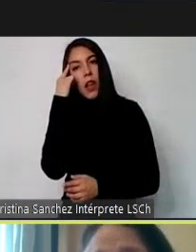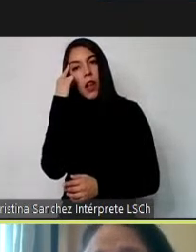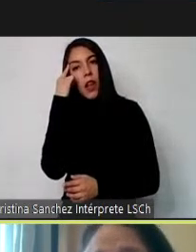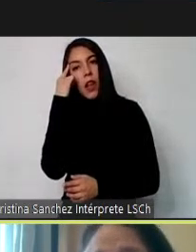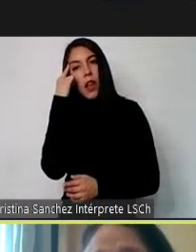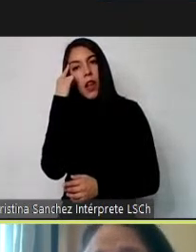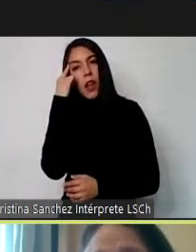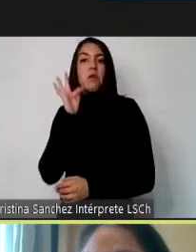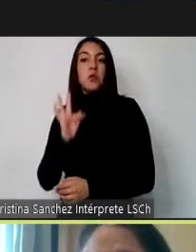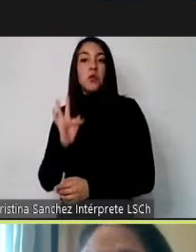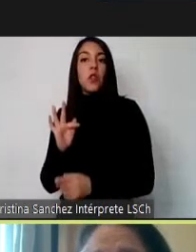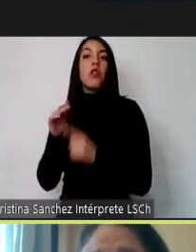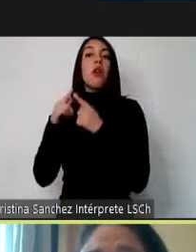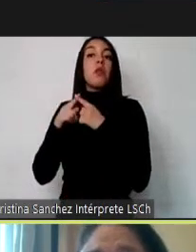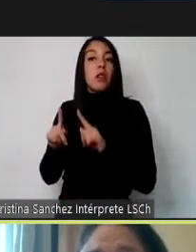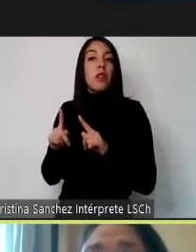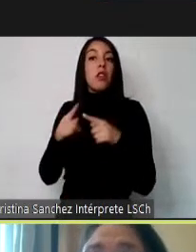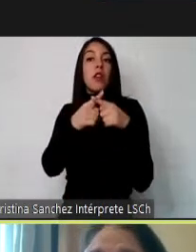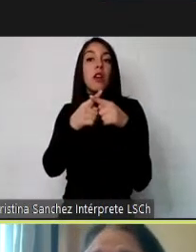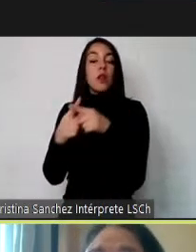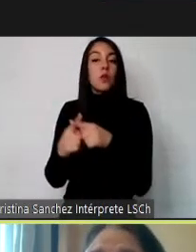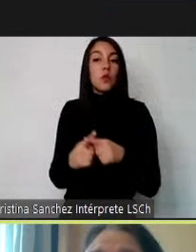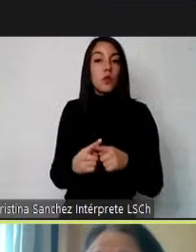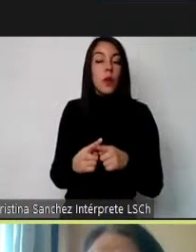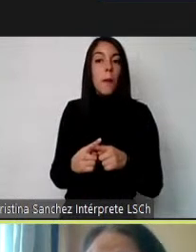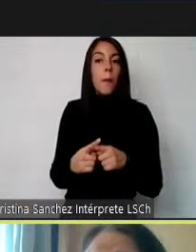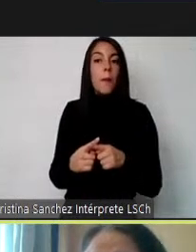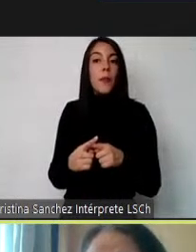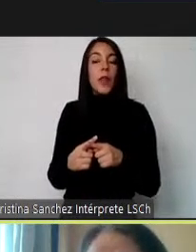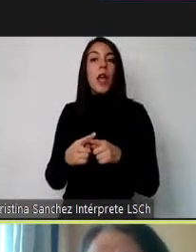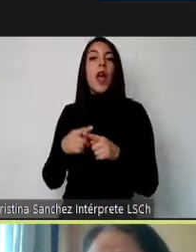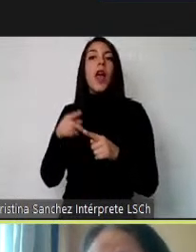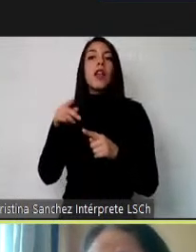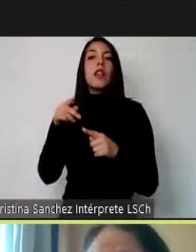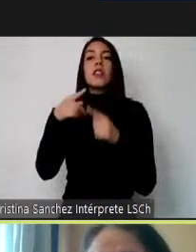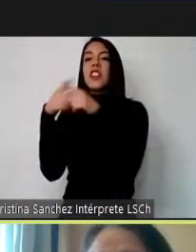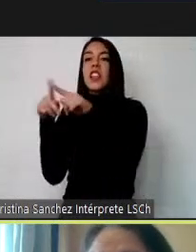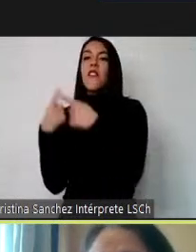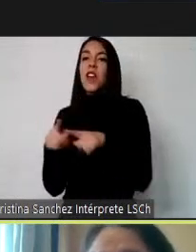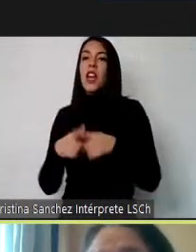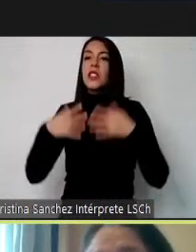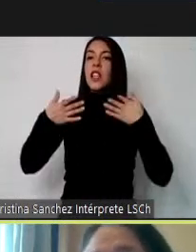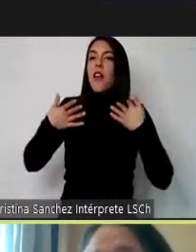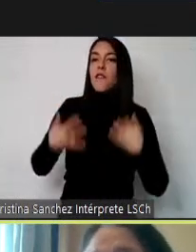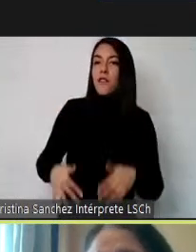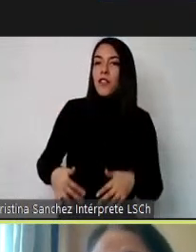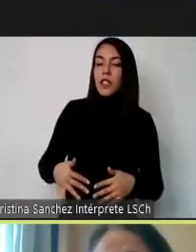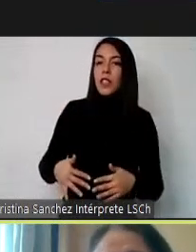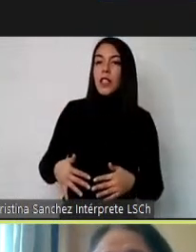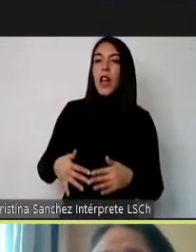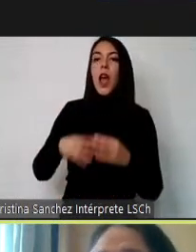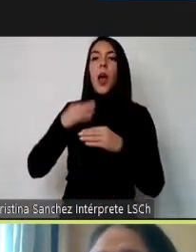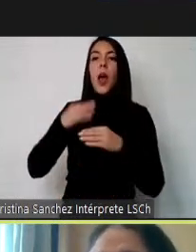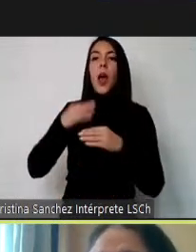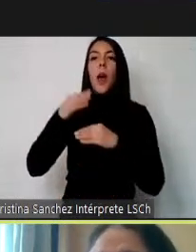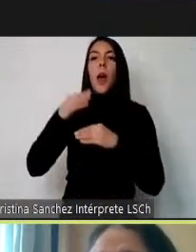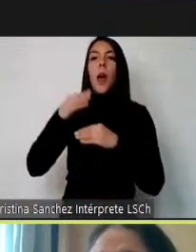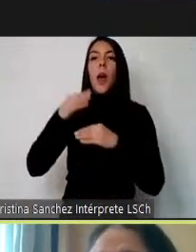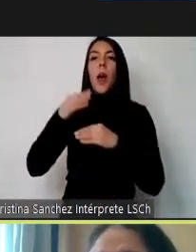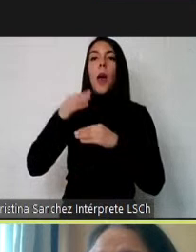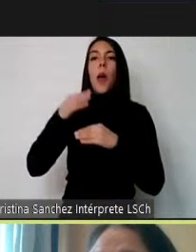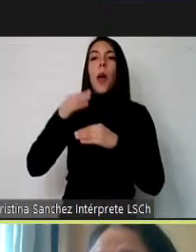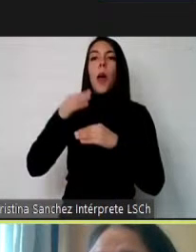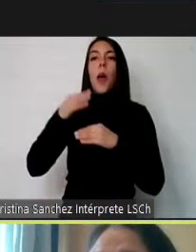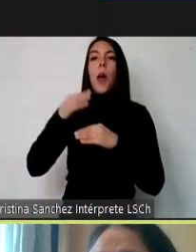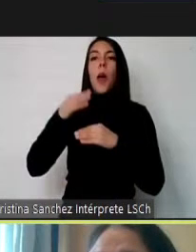manera diferente en la sociedad porque hay diferencias físicas, sensoriales, y de procesamiento cognitivo que